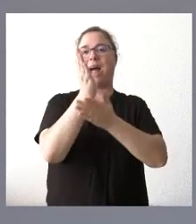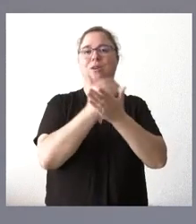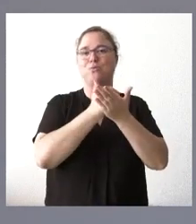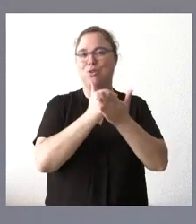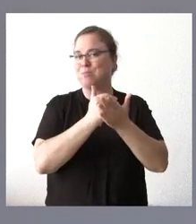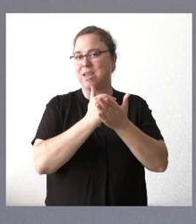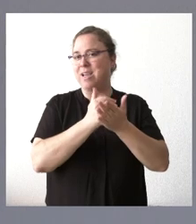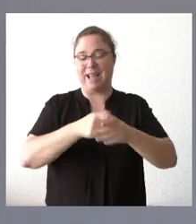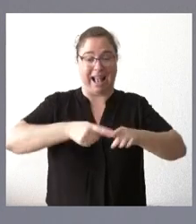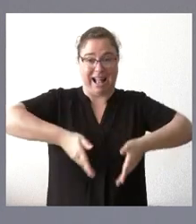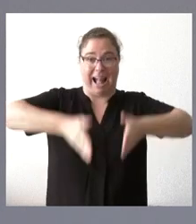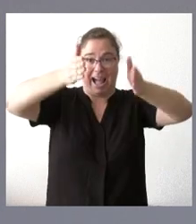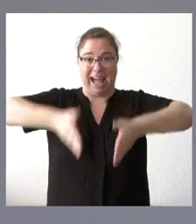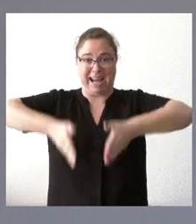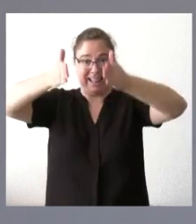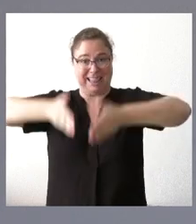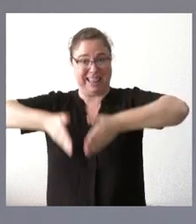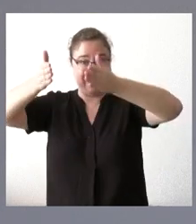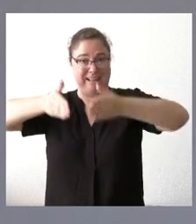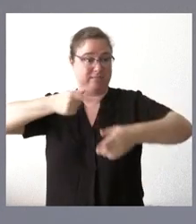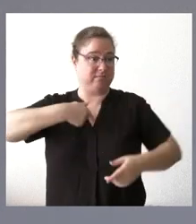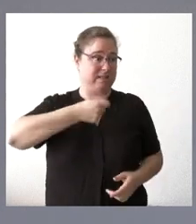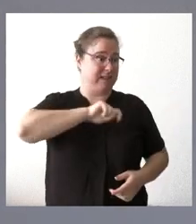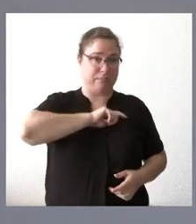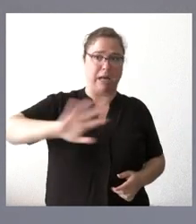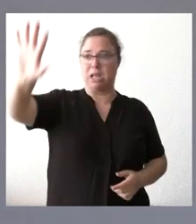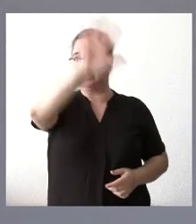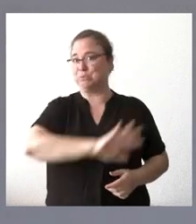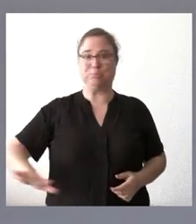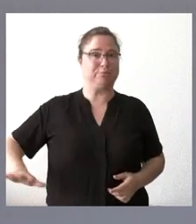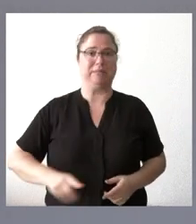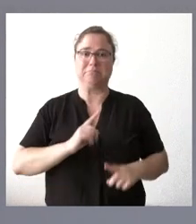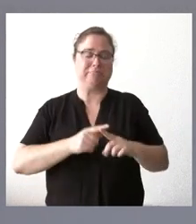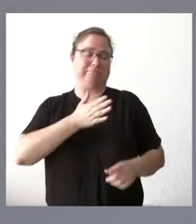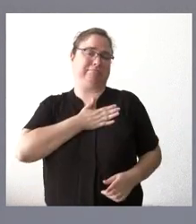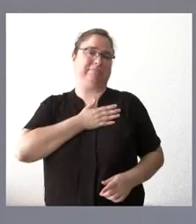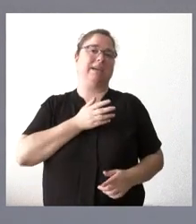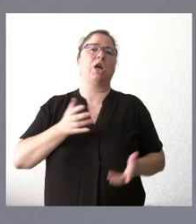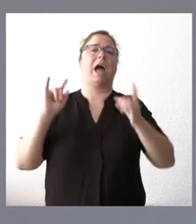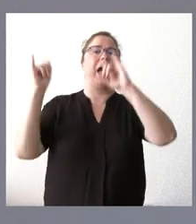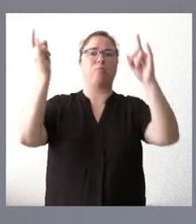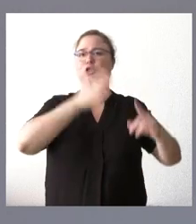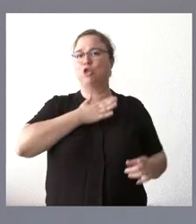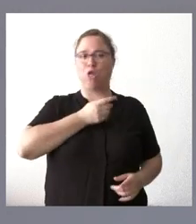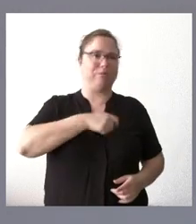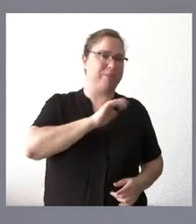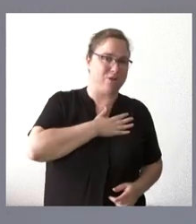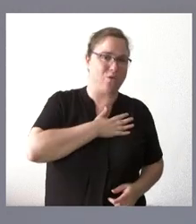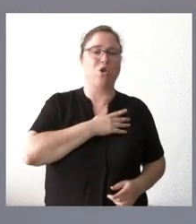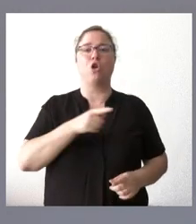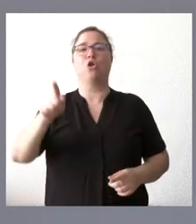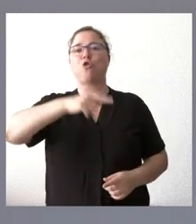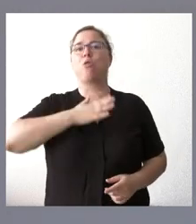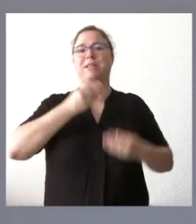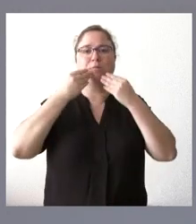por donde circulan personas de toda España, el patrimonio forestal de todos los españoles, el patrimonio histórico de todos